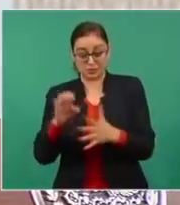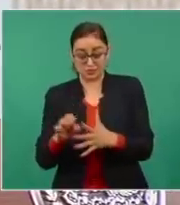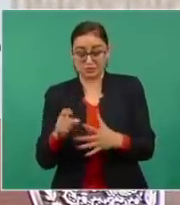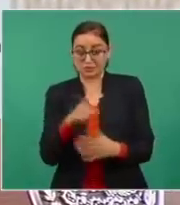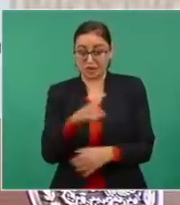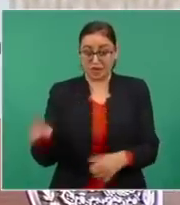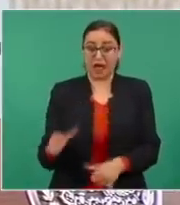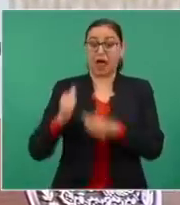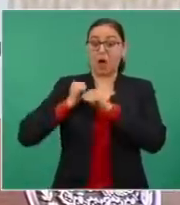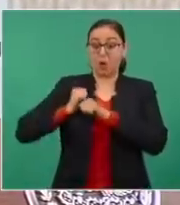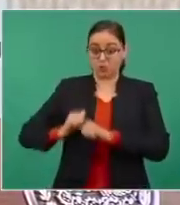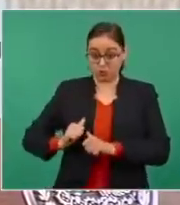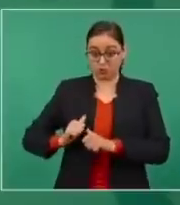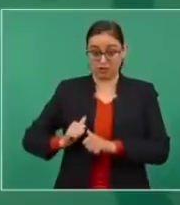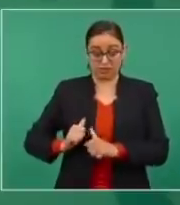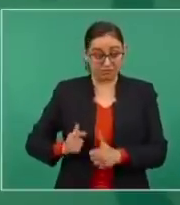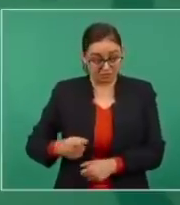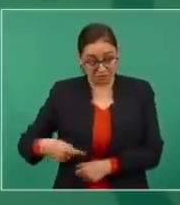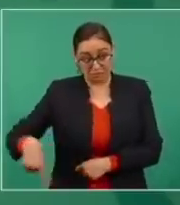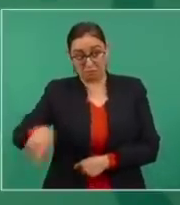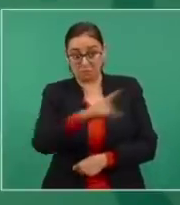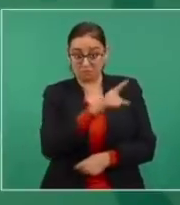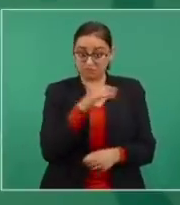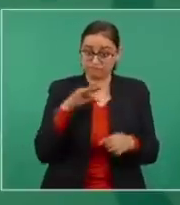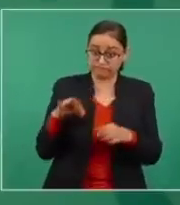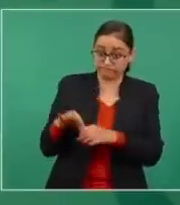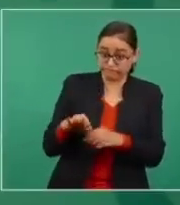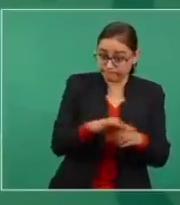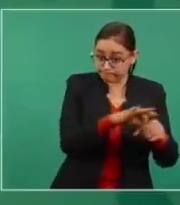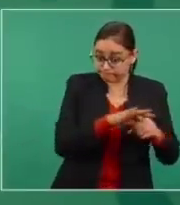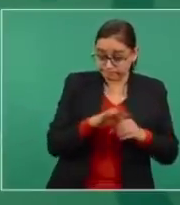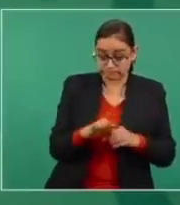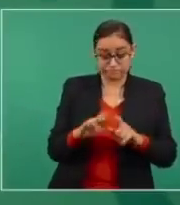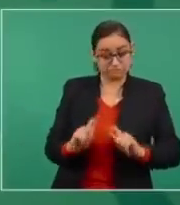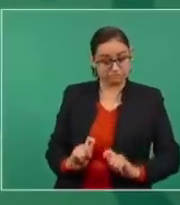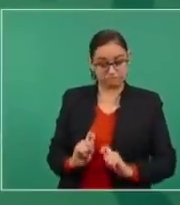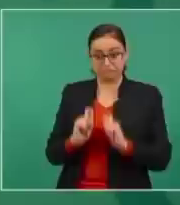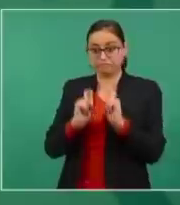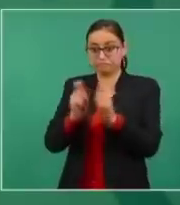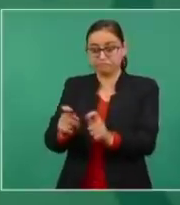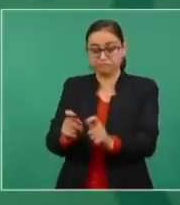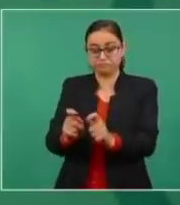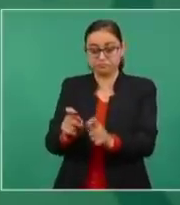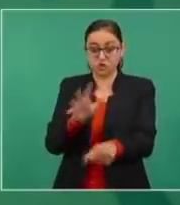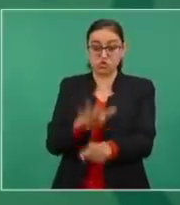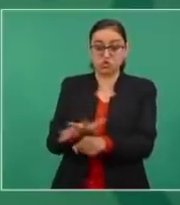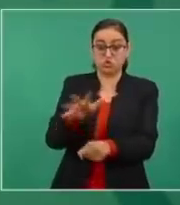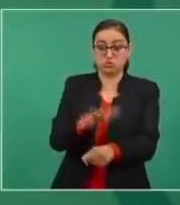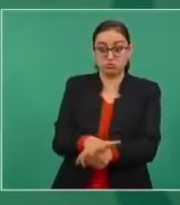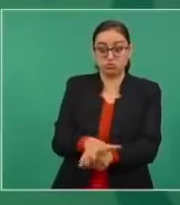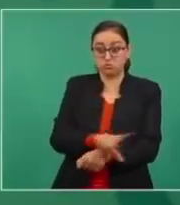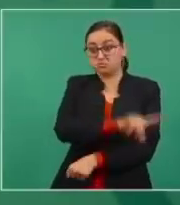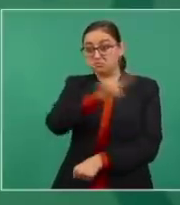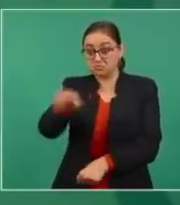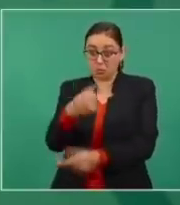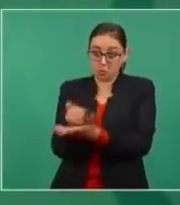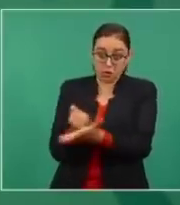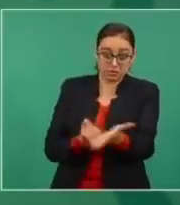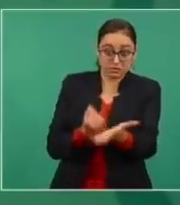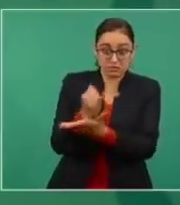con legitimidad suficiente, son las autoridades